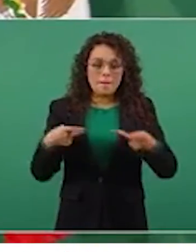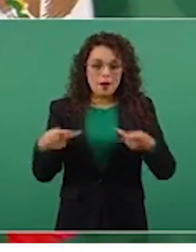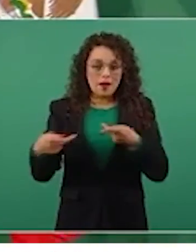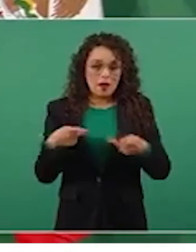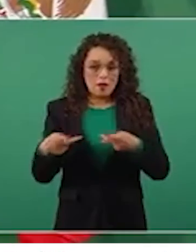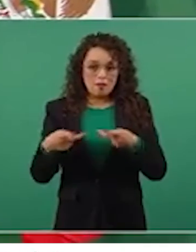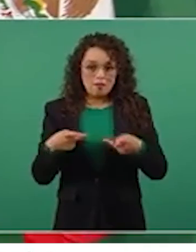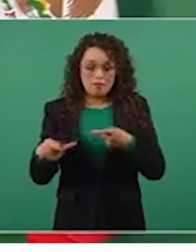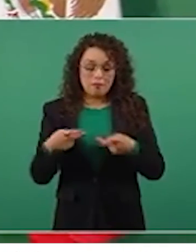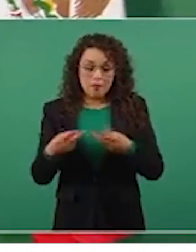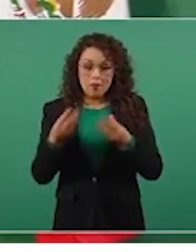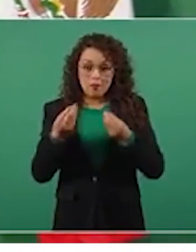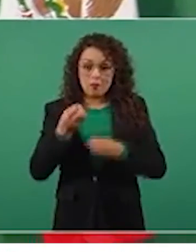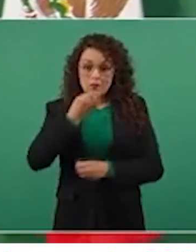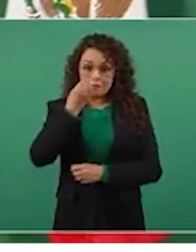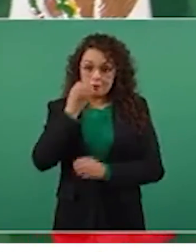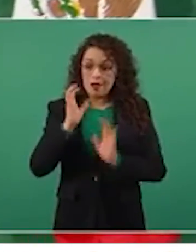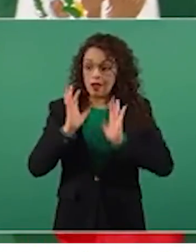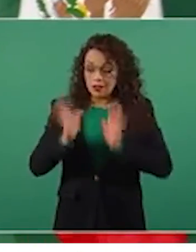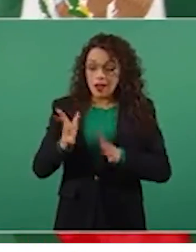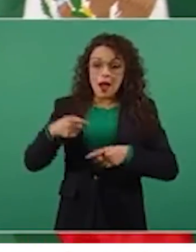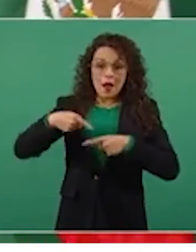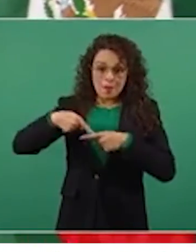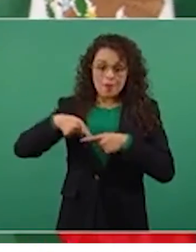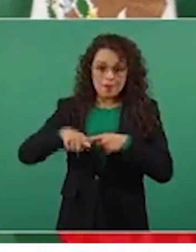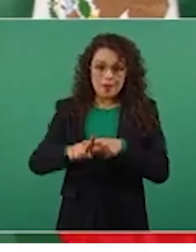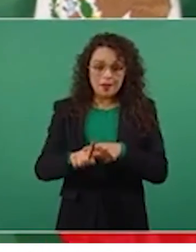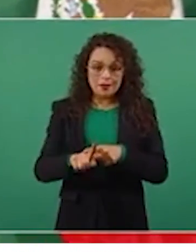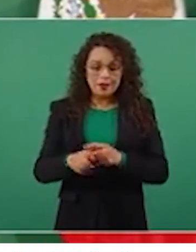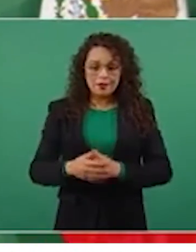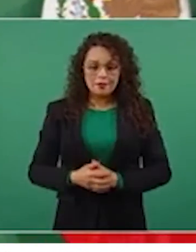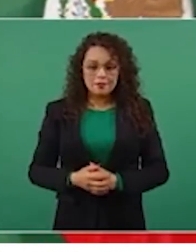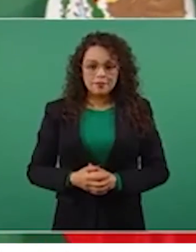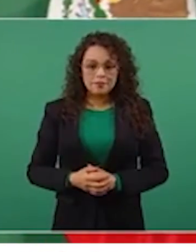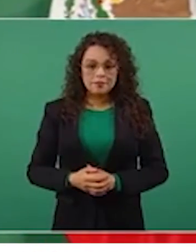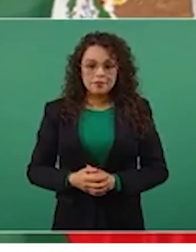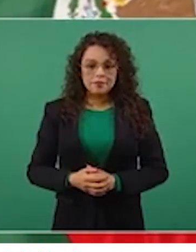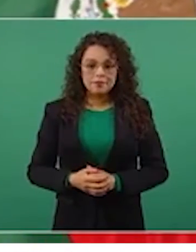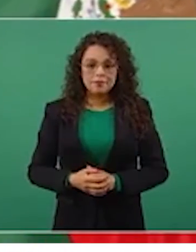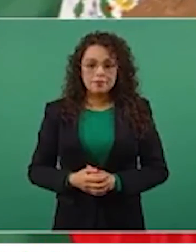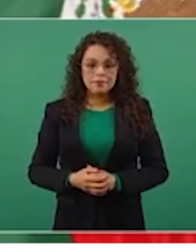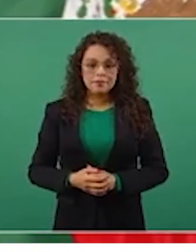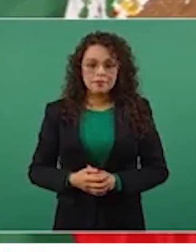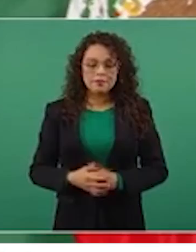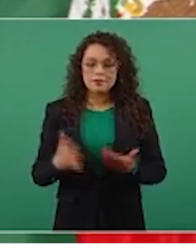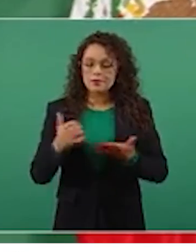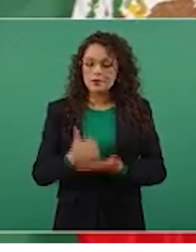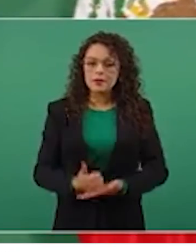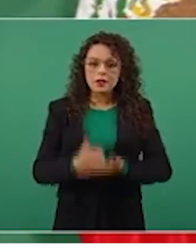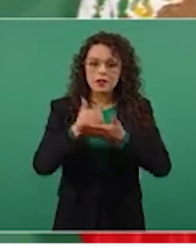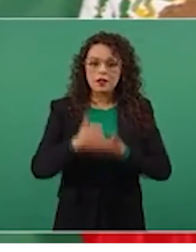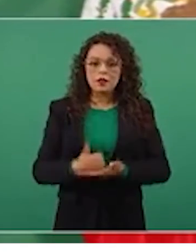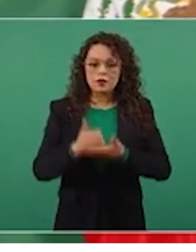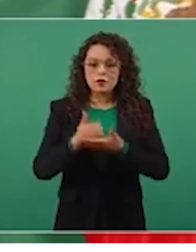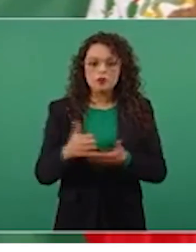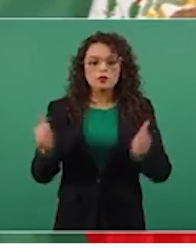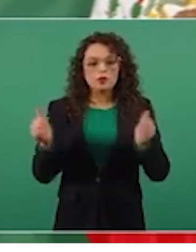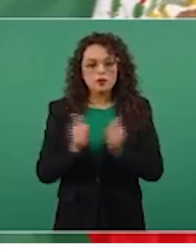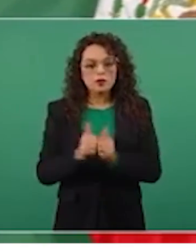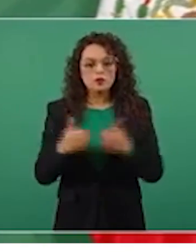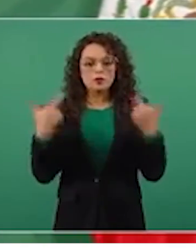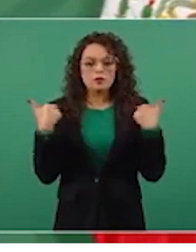escuelas con la participación de maestras, maestros,